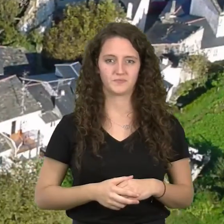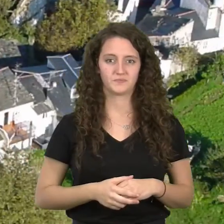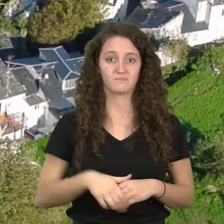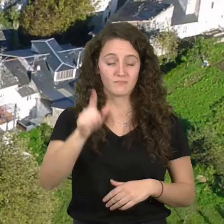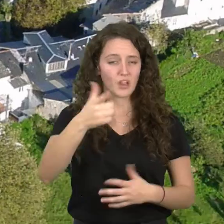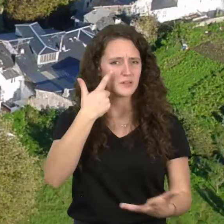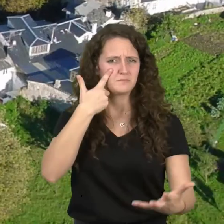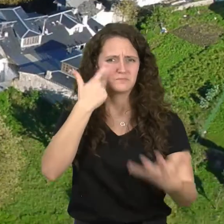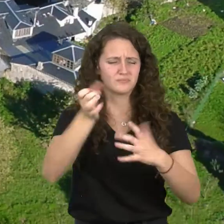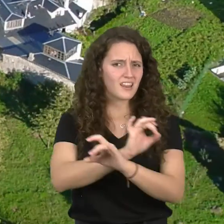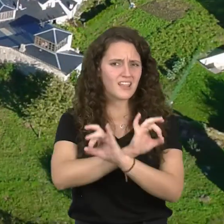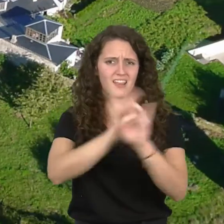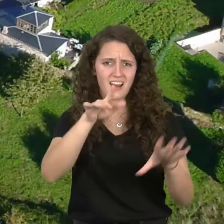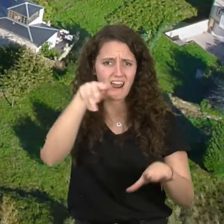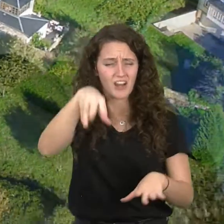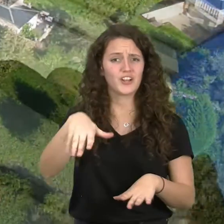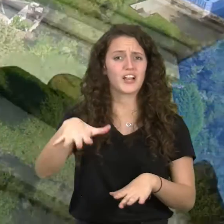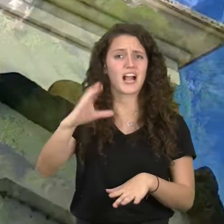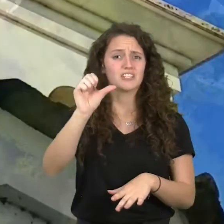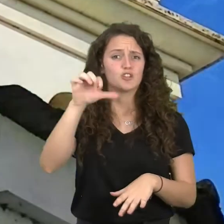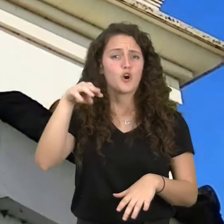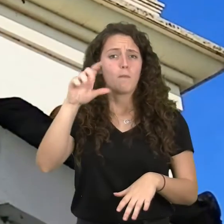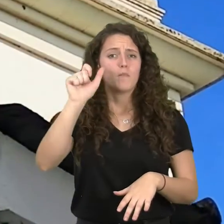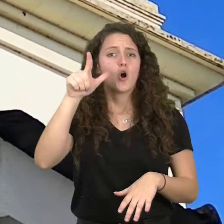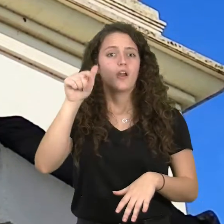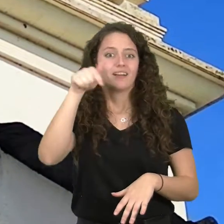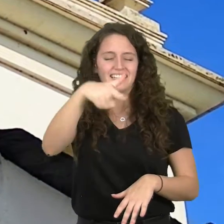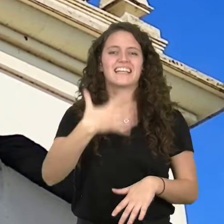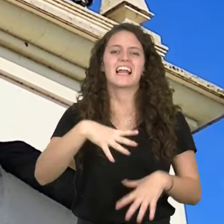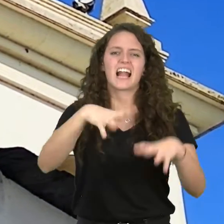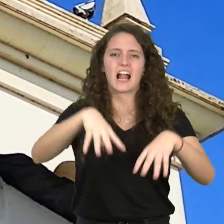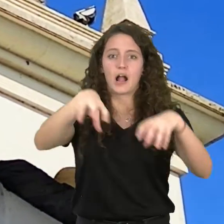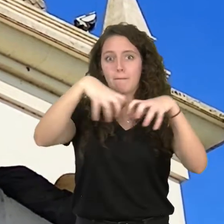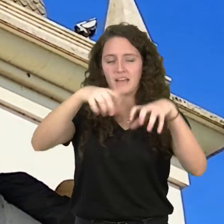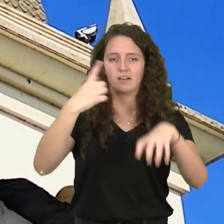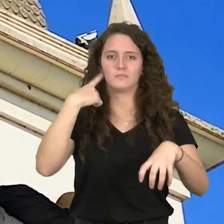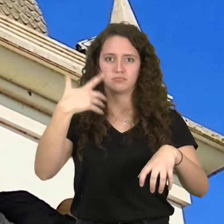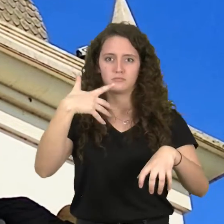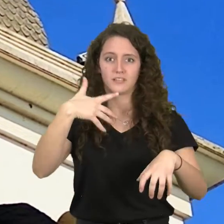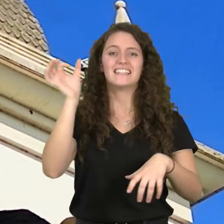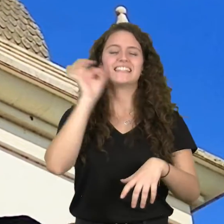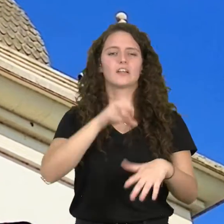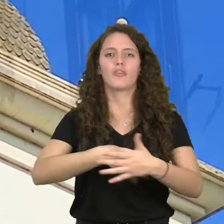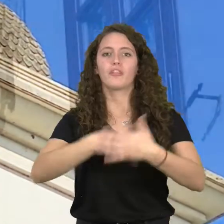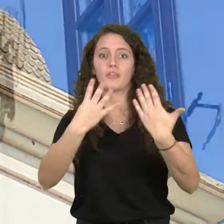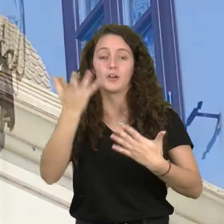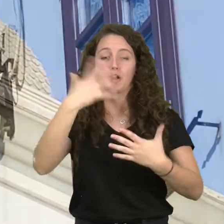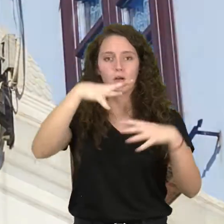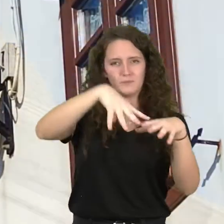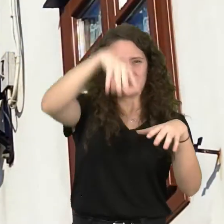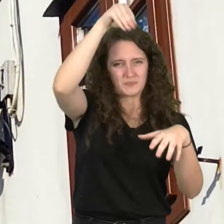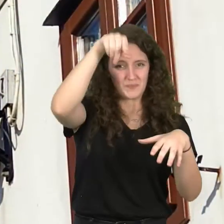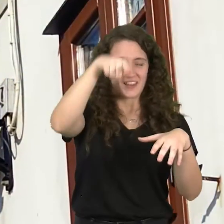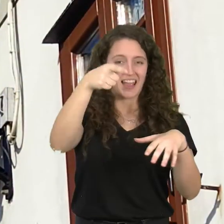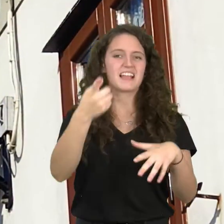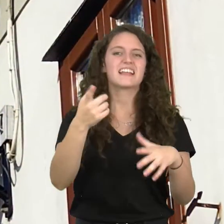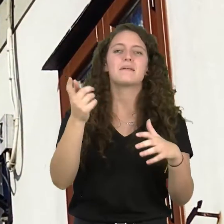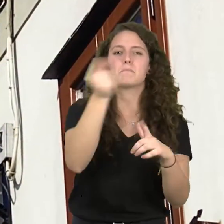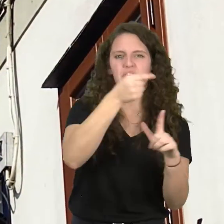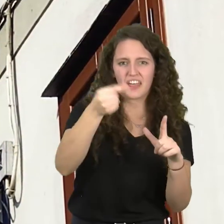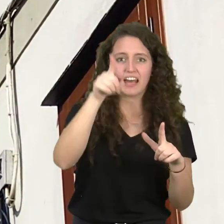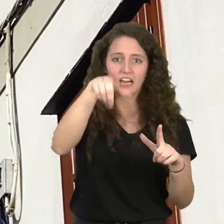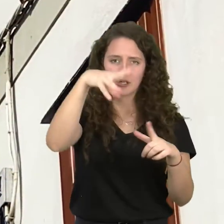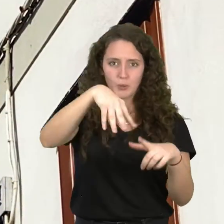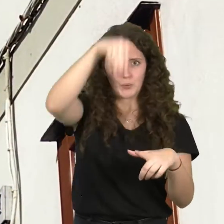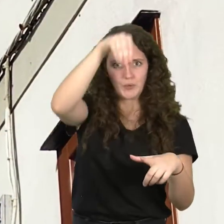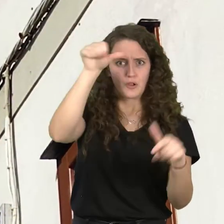Señal inequívoca de Castropol es su famoso campanario del siglo XIX, con planta rectangular, chapitel de pizarra y rematado en